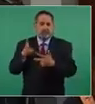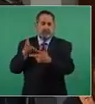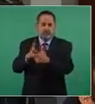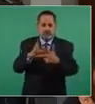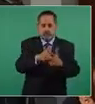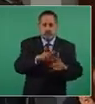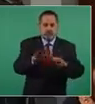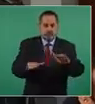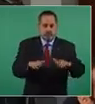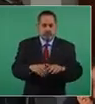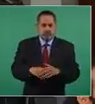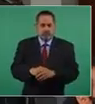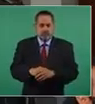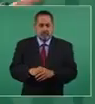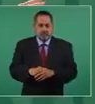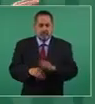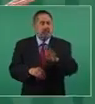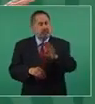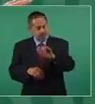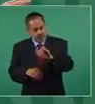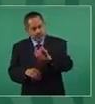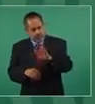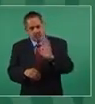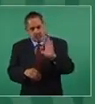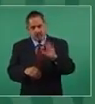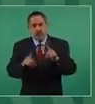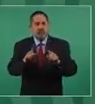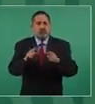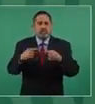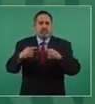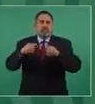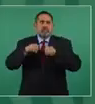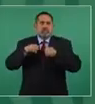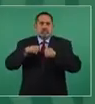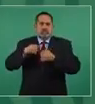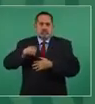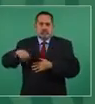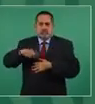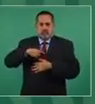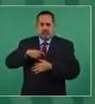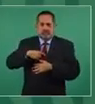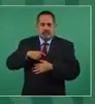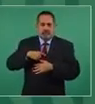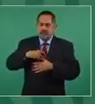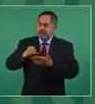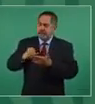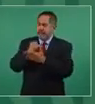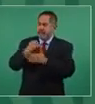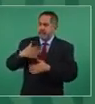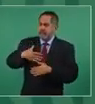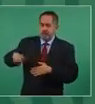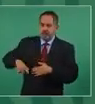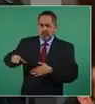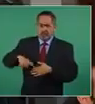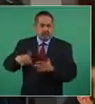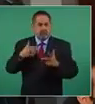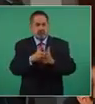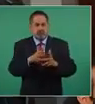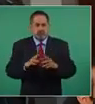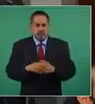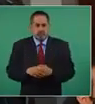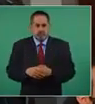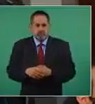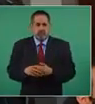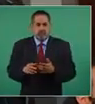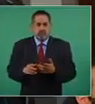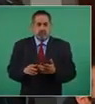Eso es otro tipo de cuestión, pero no es una decisión del Estado. No, por supuesto, nadie ha dicho